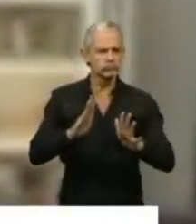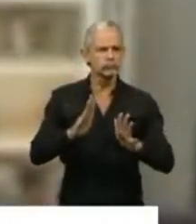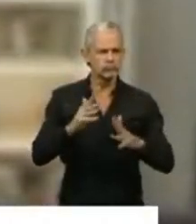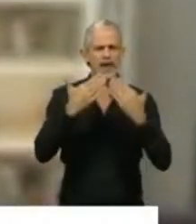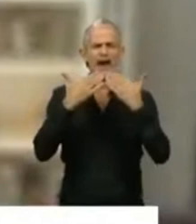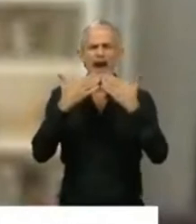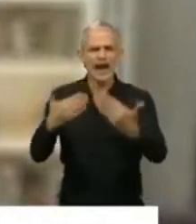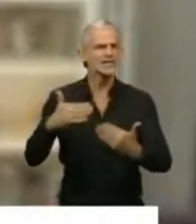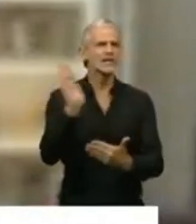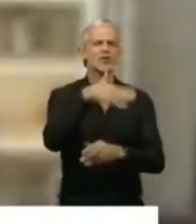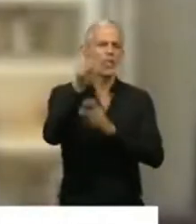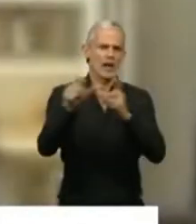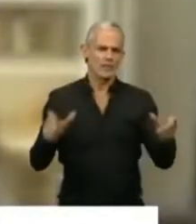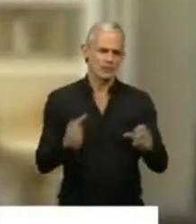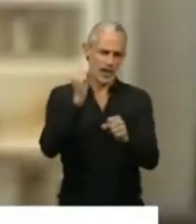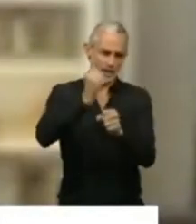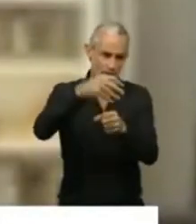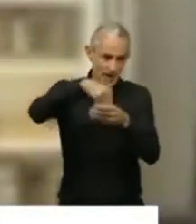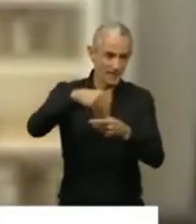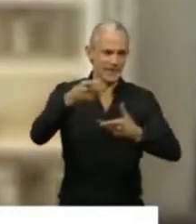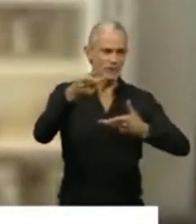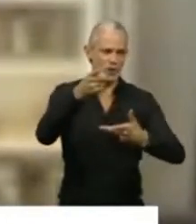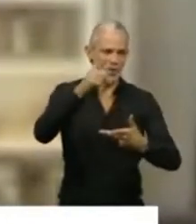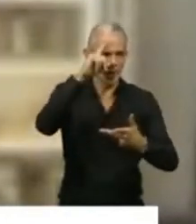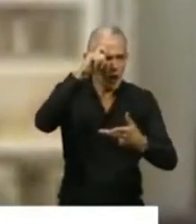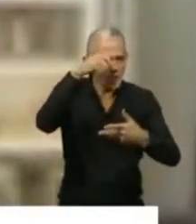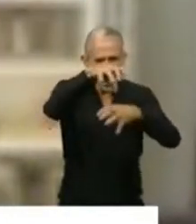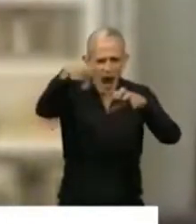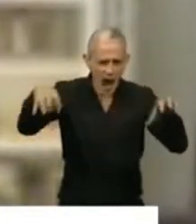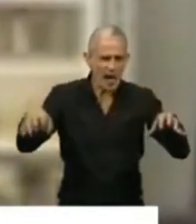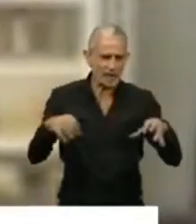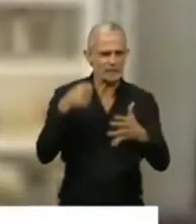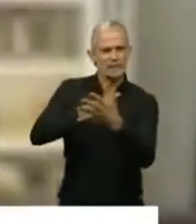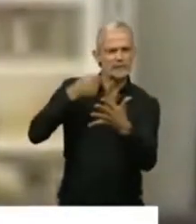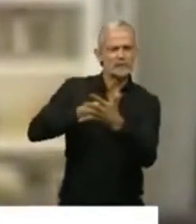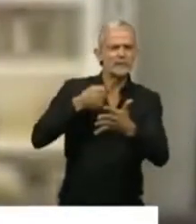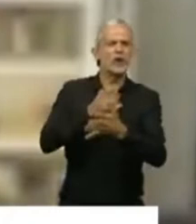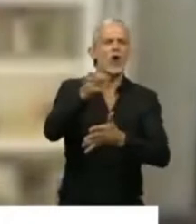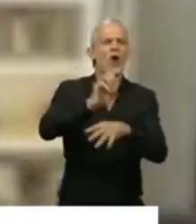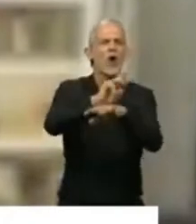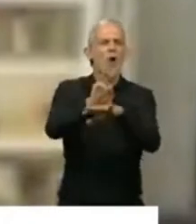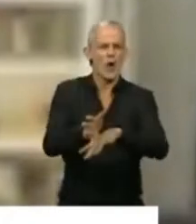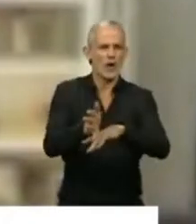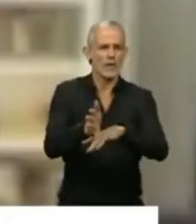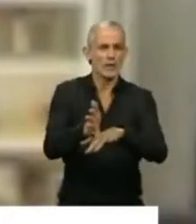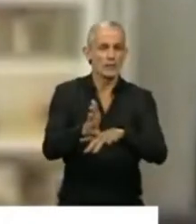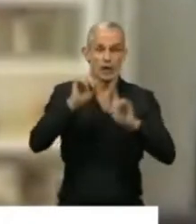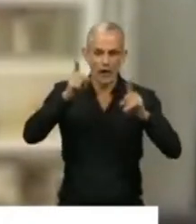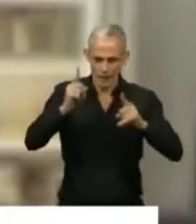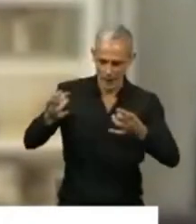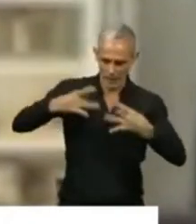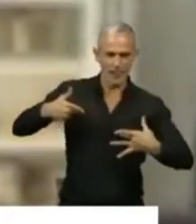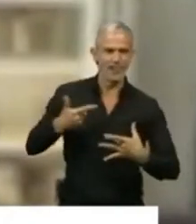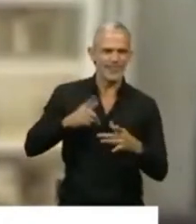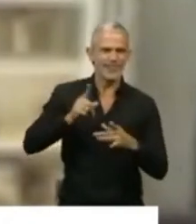agradecimiento a todo el personal de salud que está batallando esta terrible enfermedad, poniendo en juego su propia vida y la vida